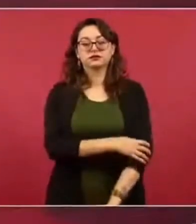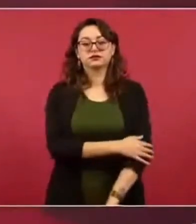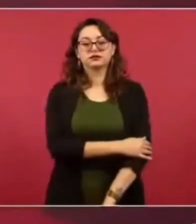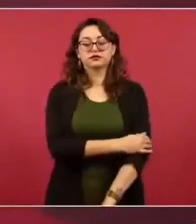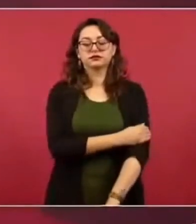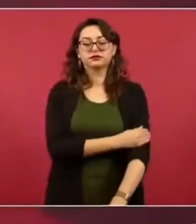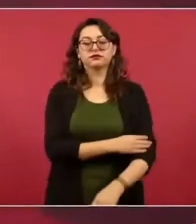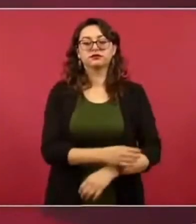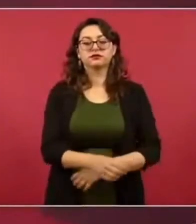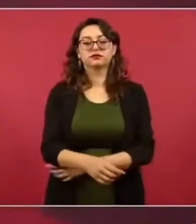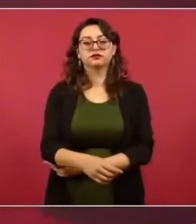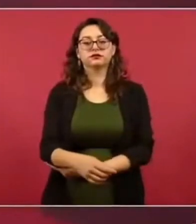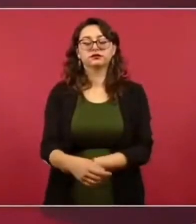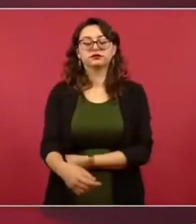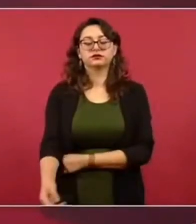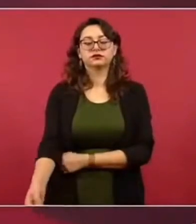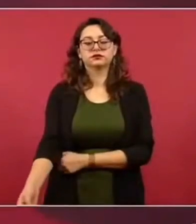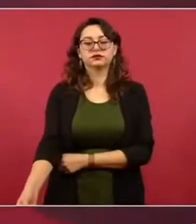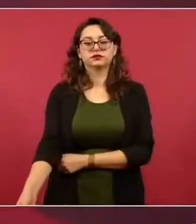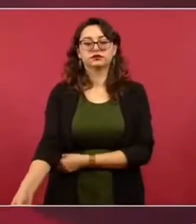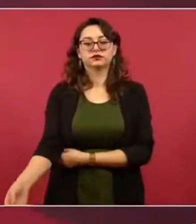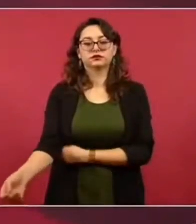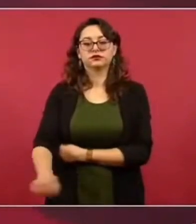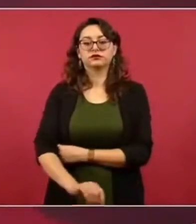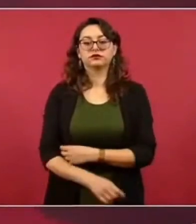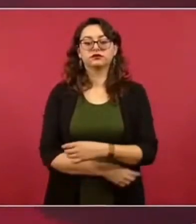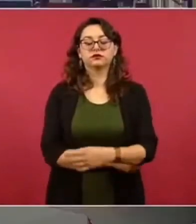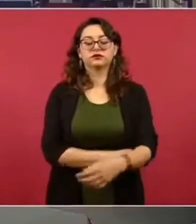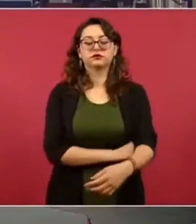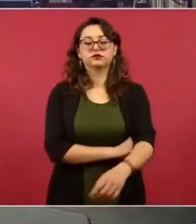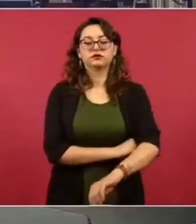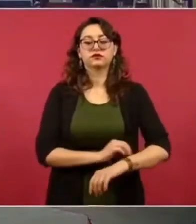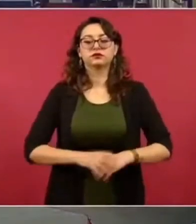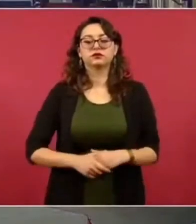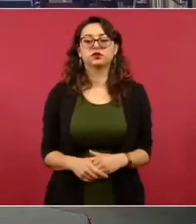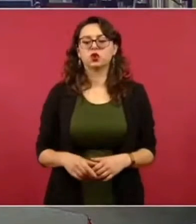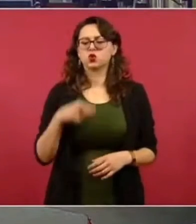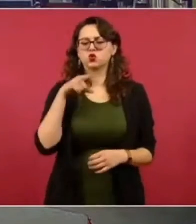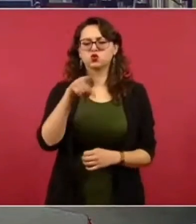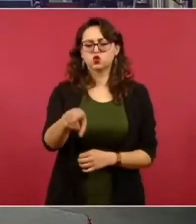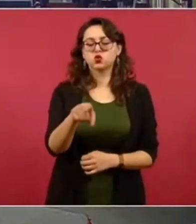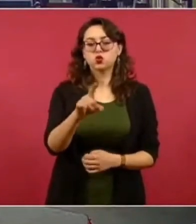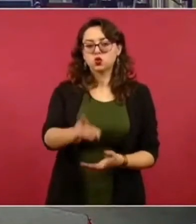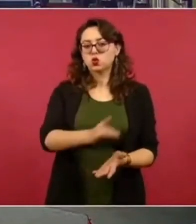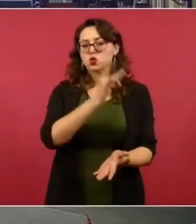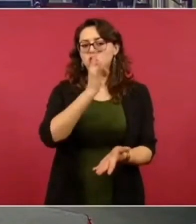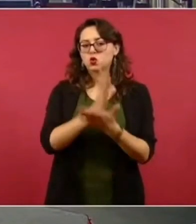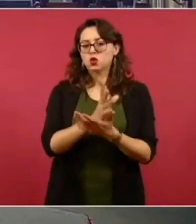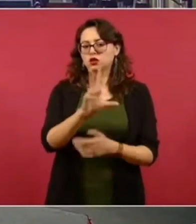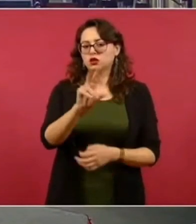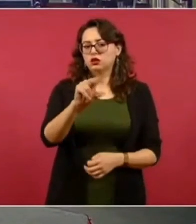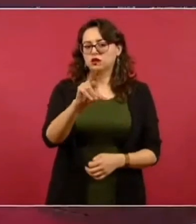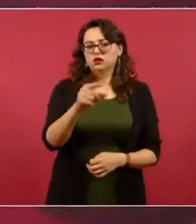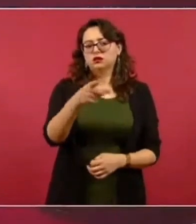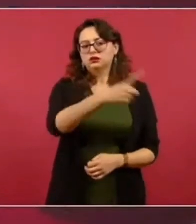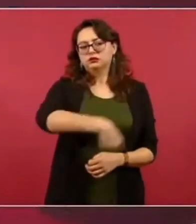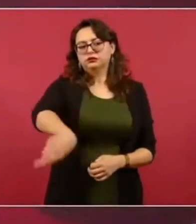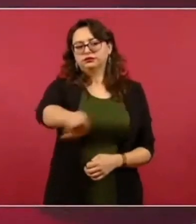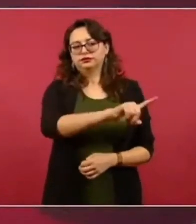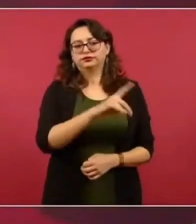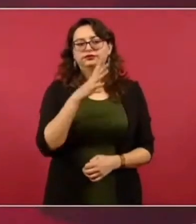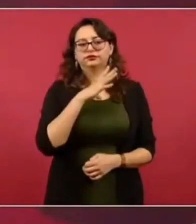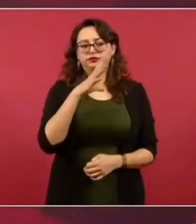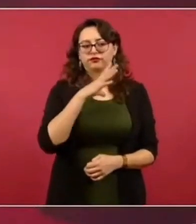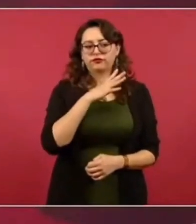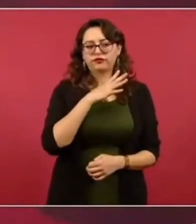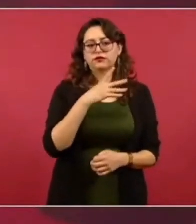tú nada más, son millones. Ya dije, este, desde luego, hay quienes son conservadores